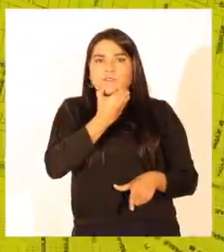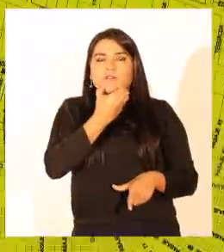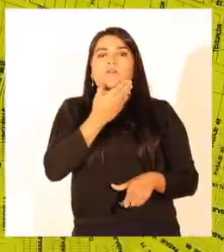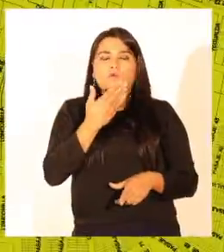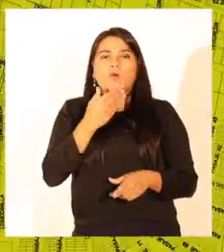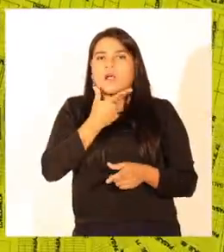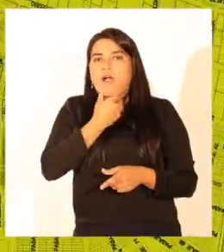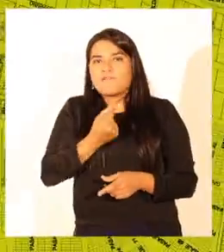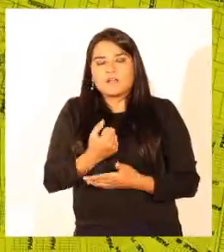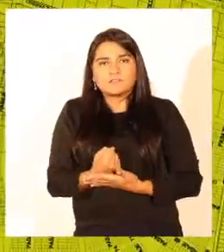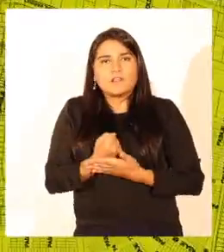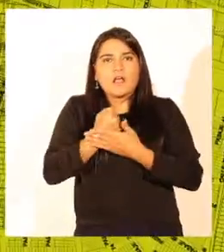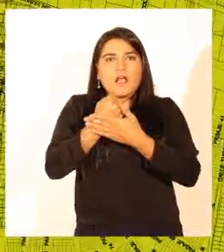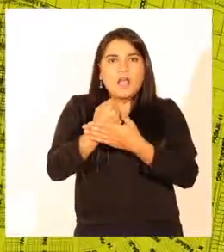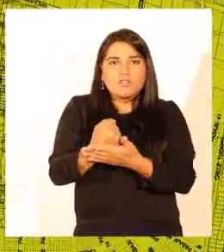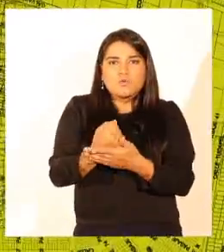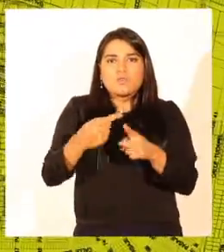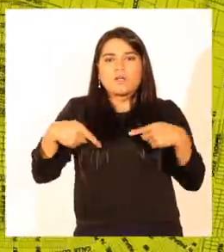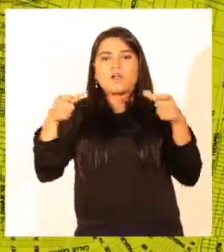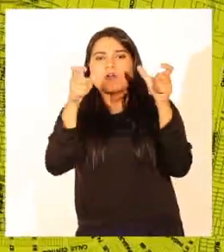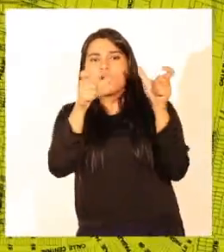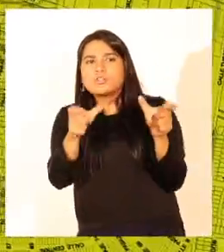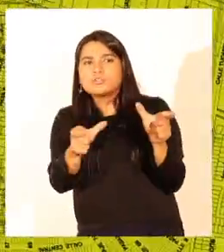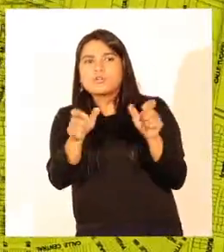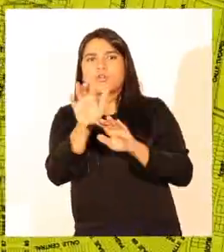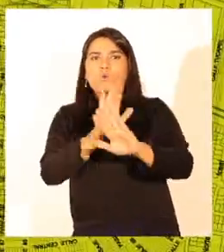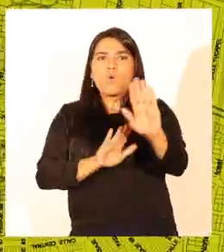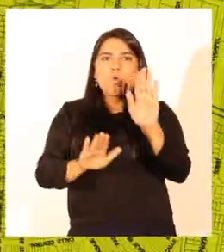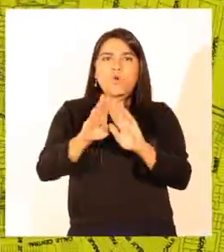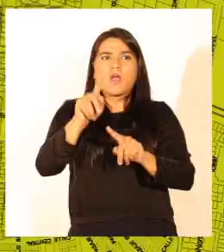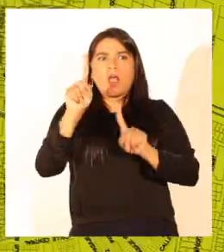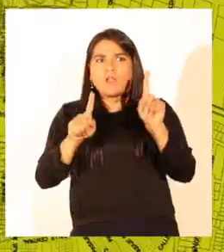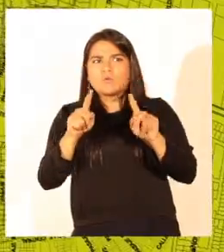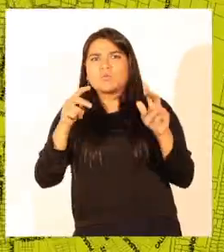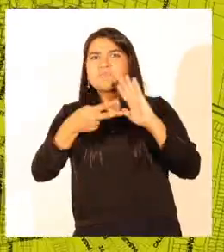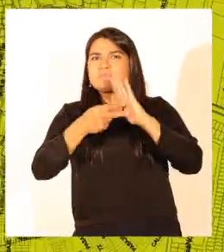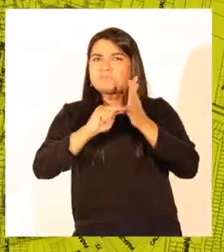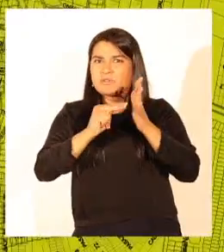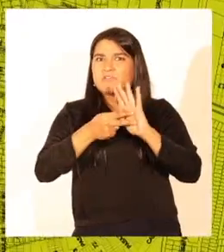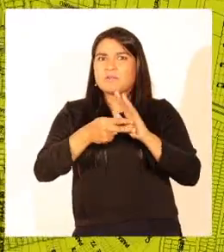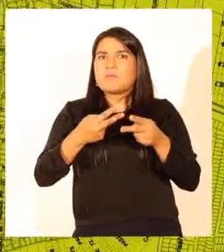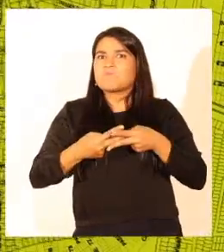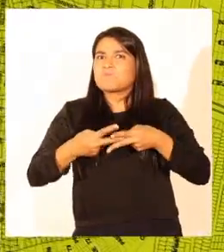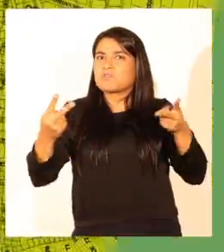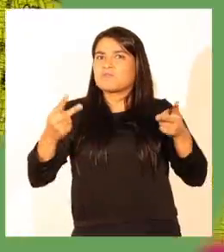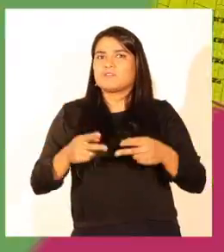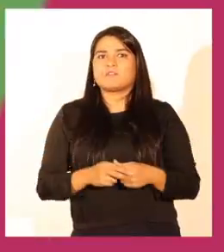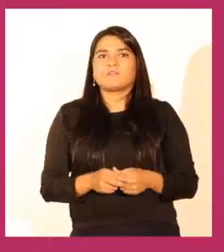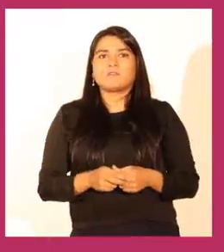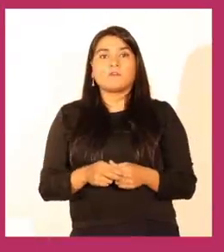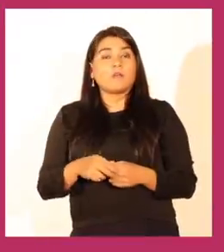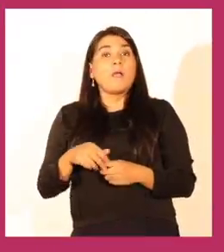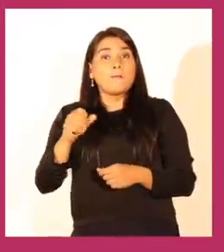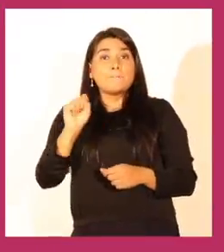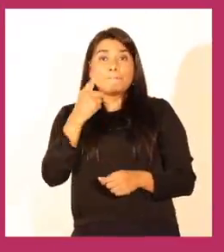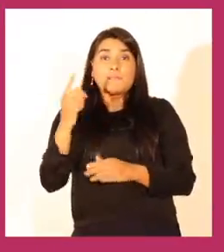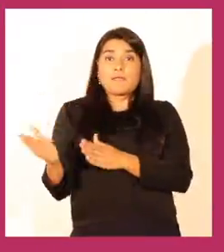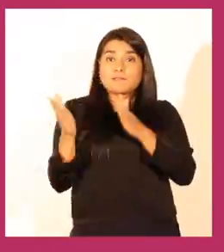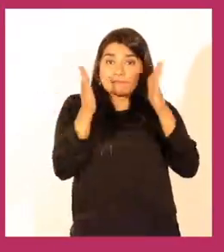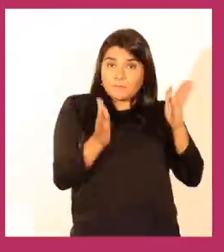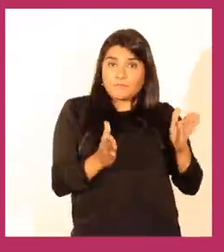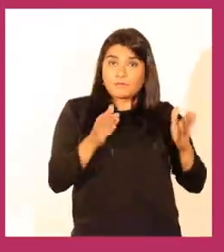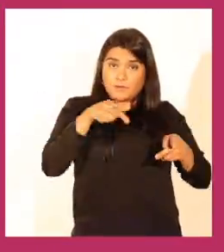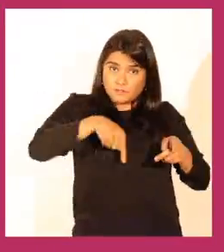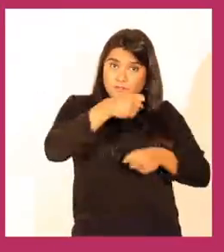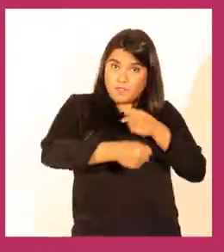Paz han facilitado el esclarecimiento, control y prevención de hechos de alta connotación pública. Durante el primer